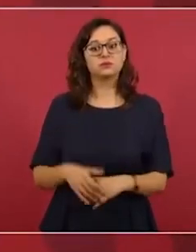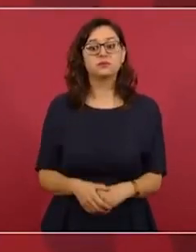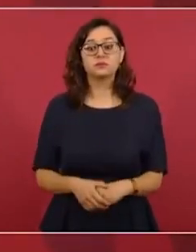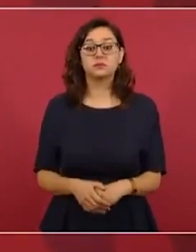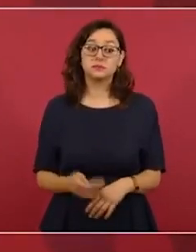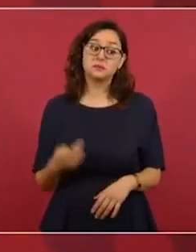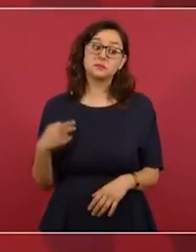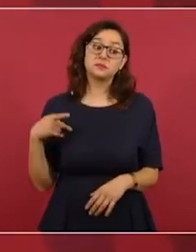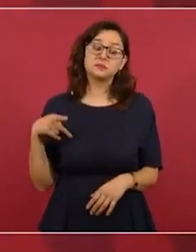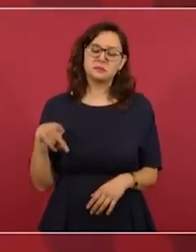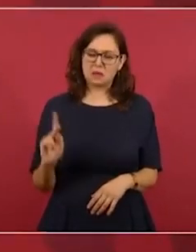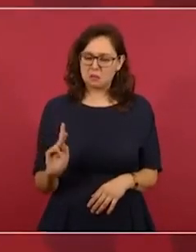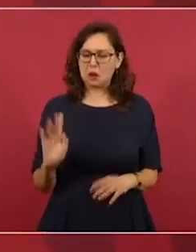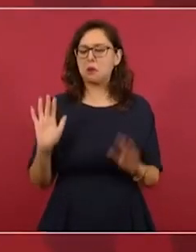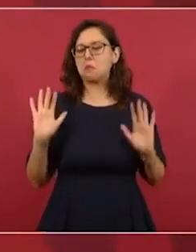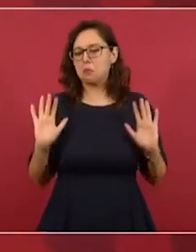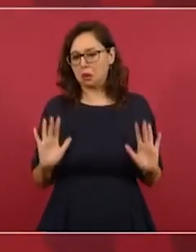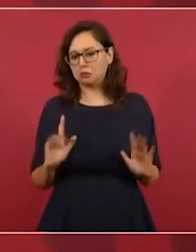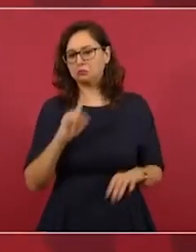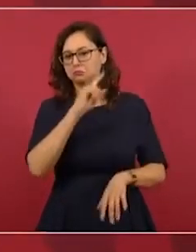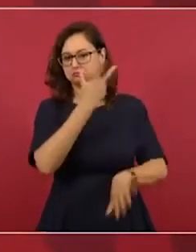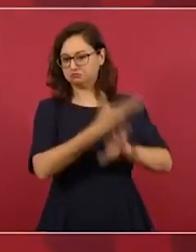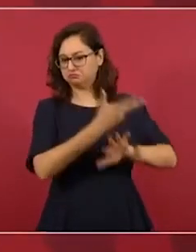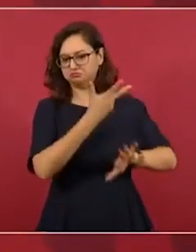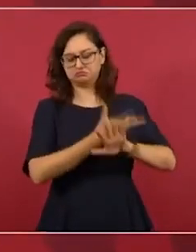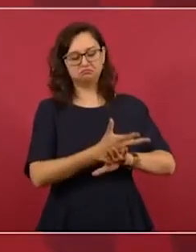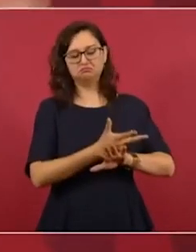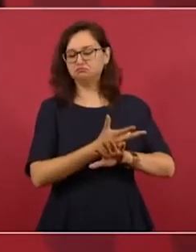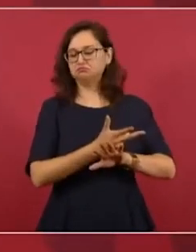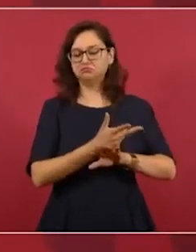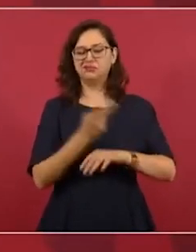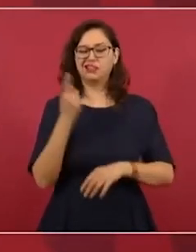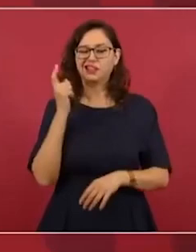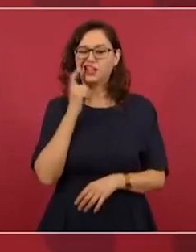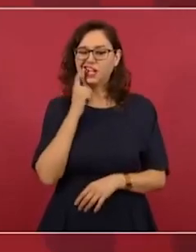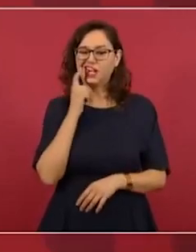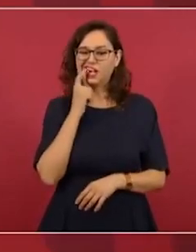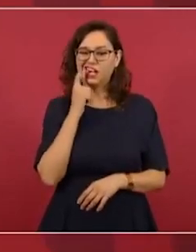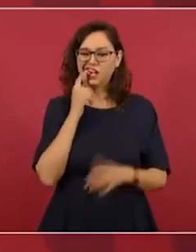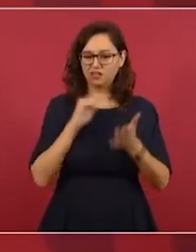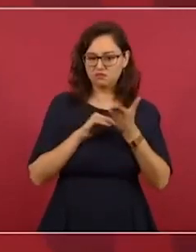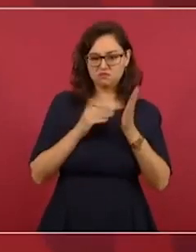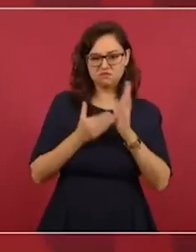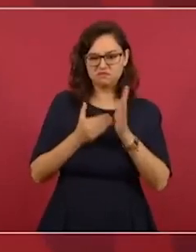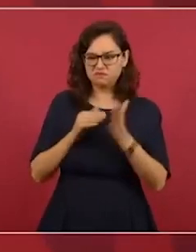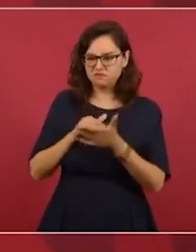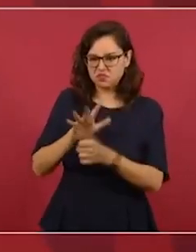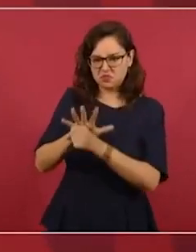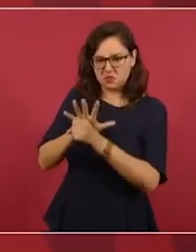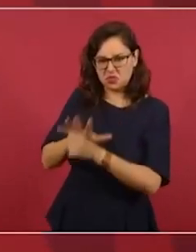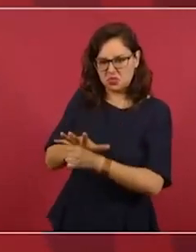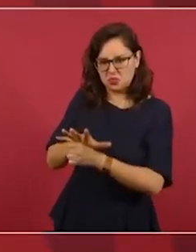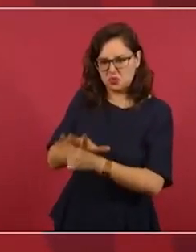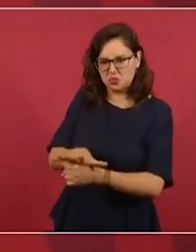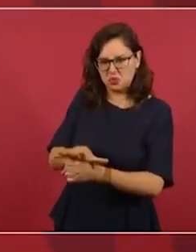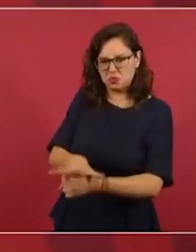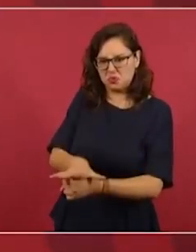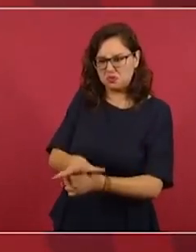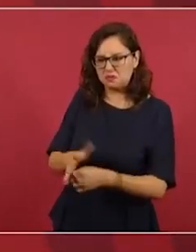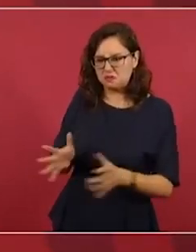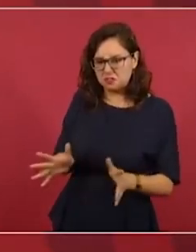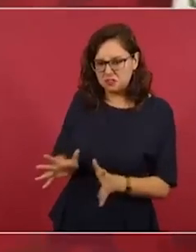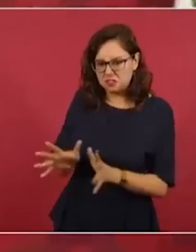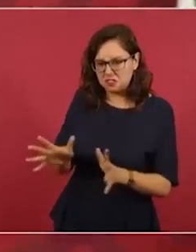como dicen los abogados aceptando sin conceder de que triunfe esa estrategia que no es una